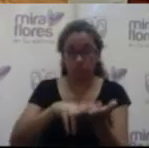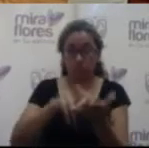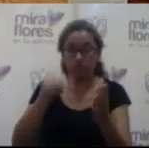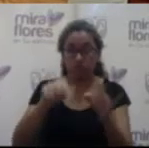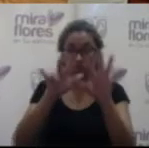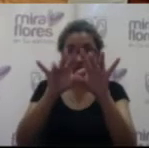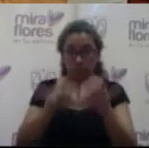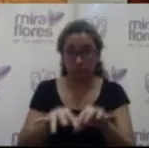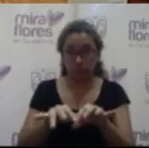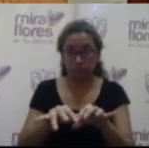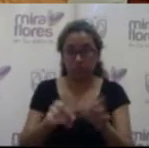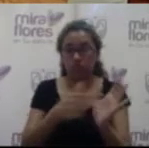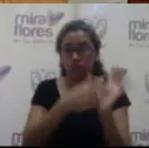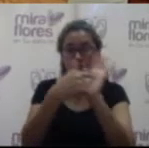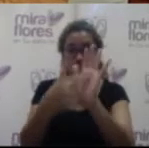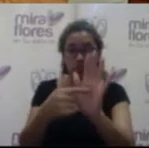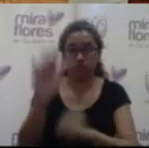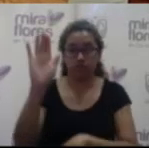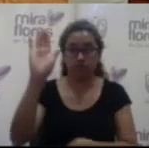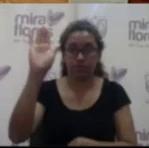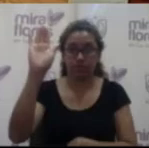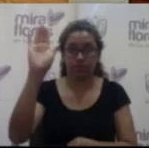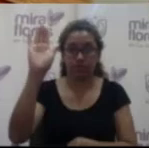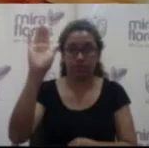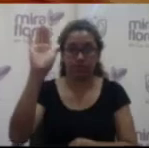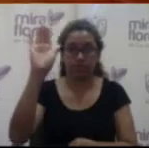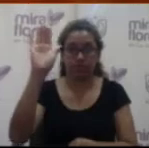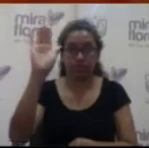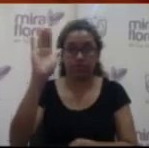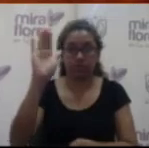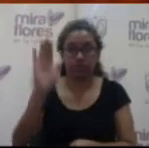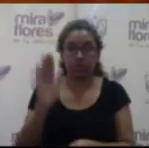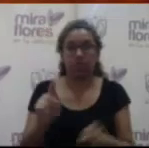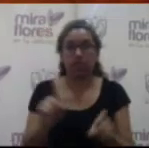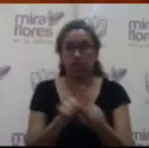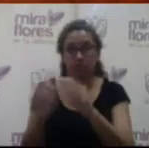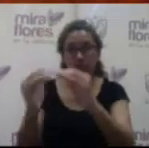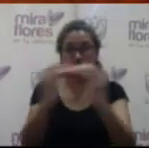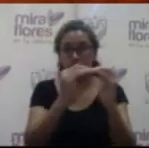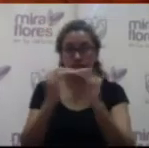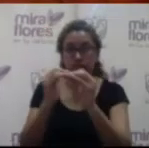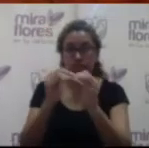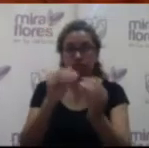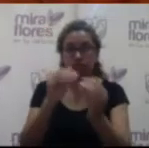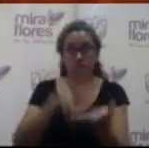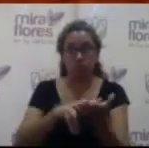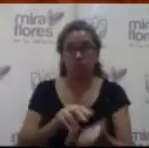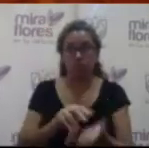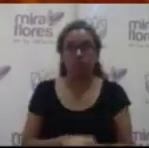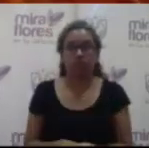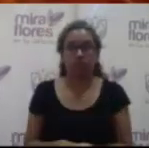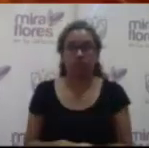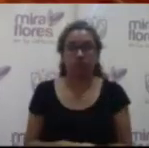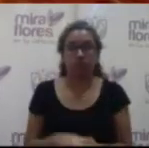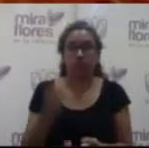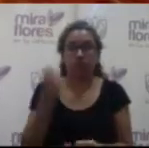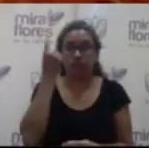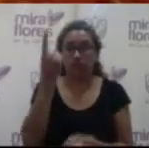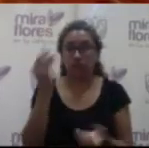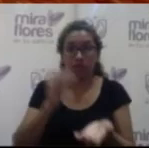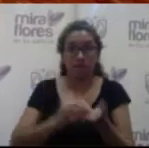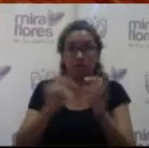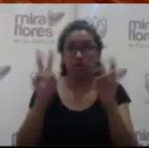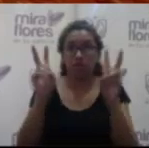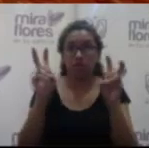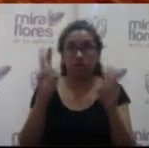este punto sirvanse a expresarlo en señal de conformidad. Se aprueba también por unanimidad de votos. Muchísimas gracias. Gracias, entiendo que ya no tenemos